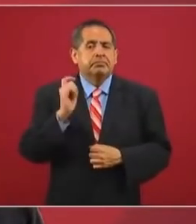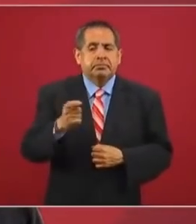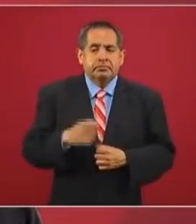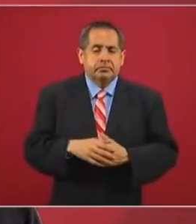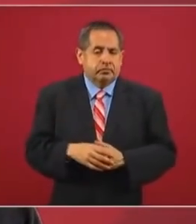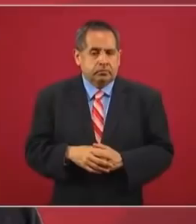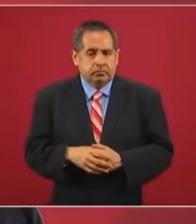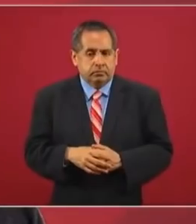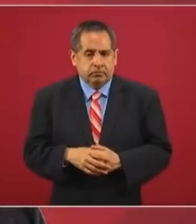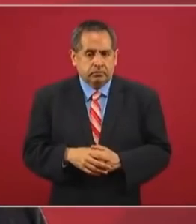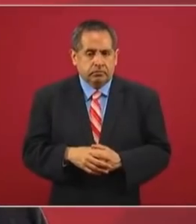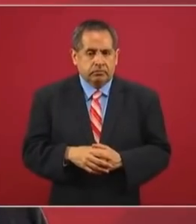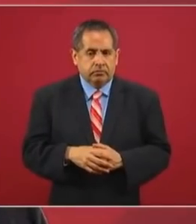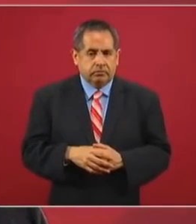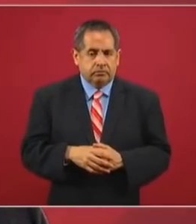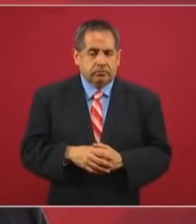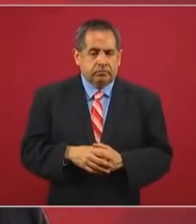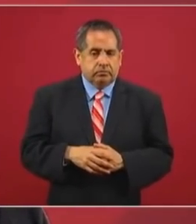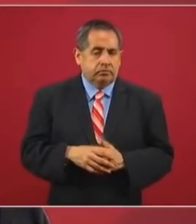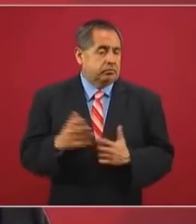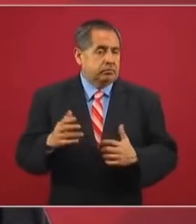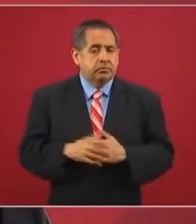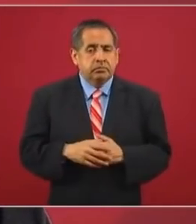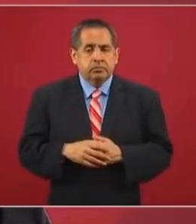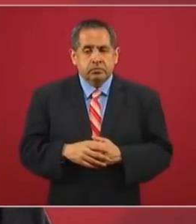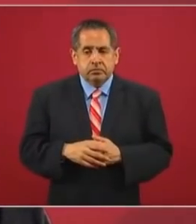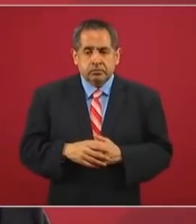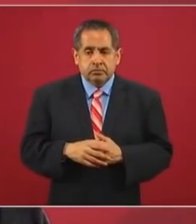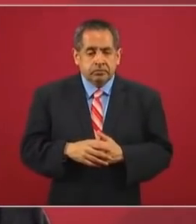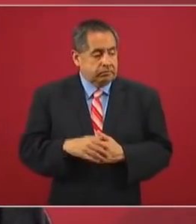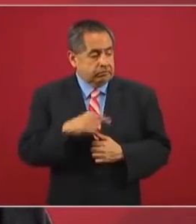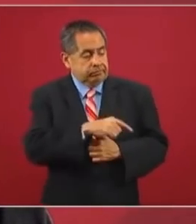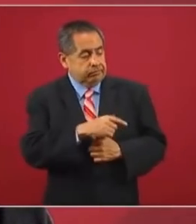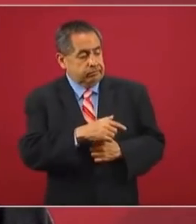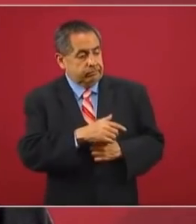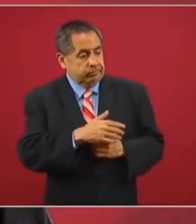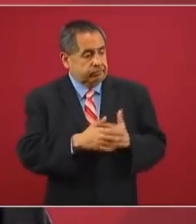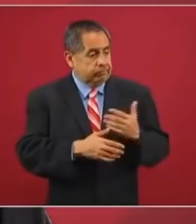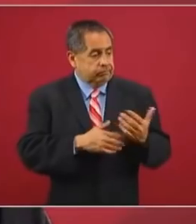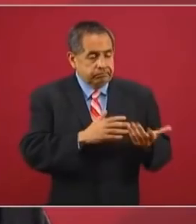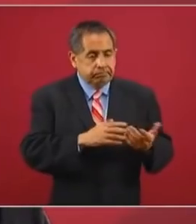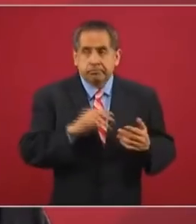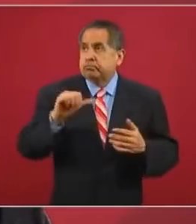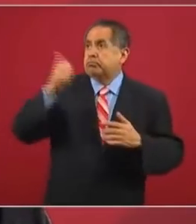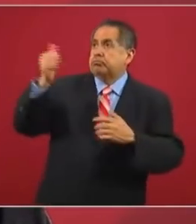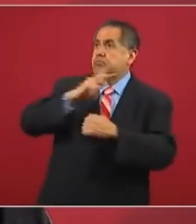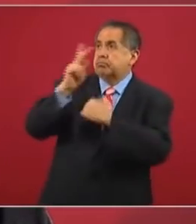ofrecemos disculpas a otros países